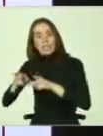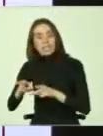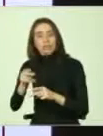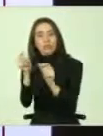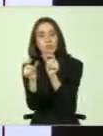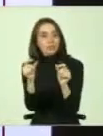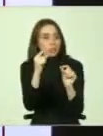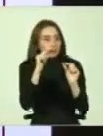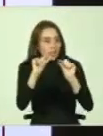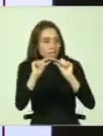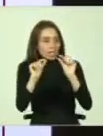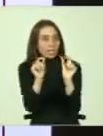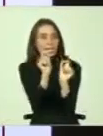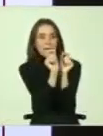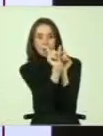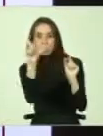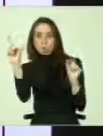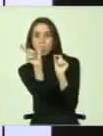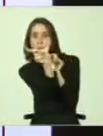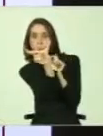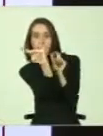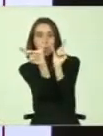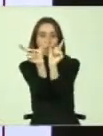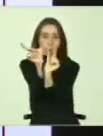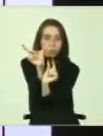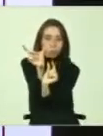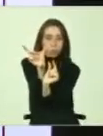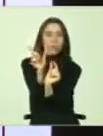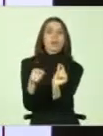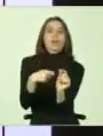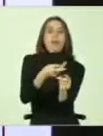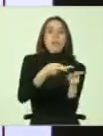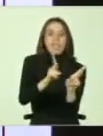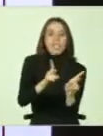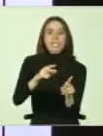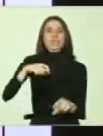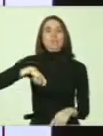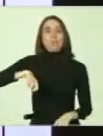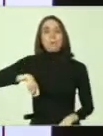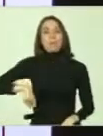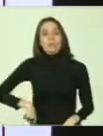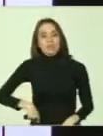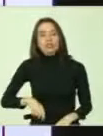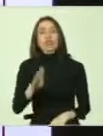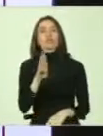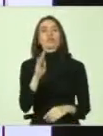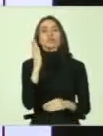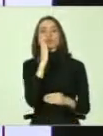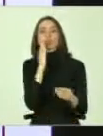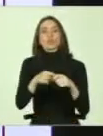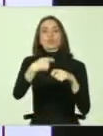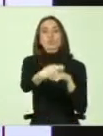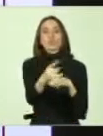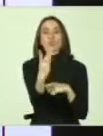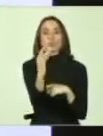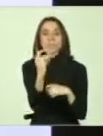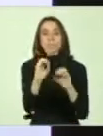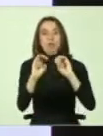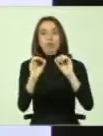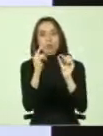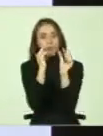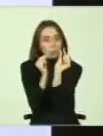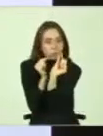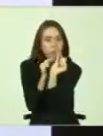poquita franja, por ejemplo, derecho, subsidio, el tema de pensiones, el tema de educación, sea muy, muy bajo.